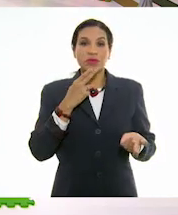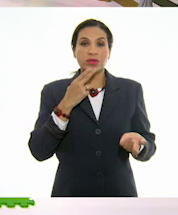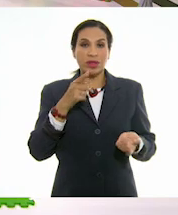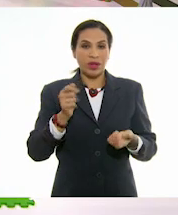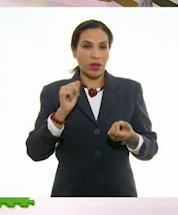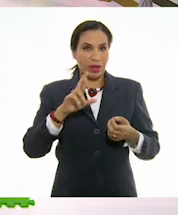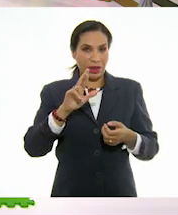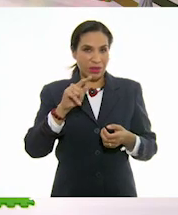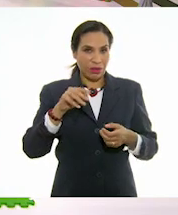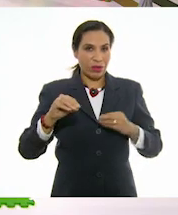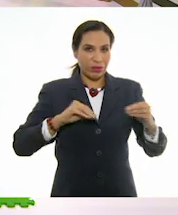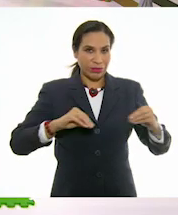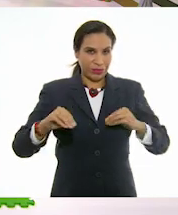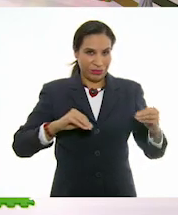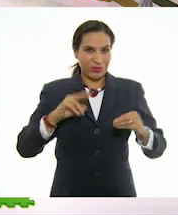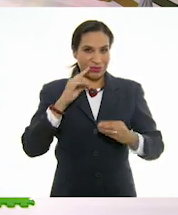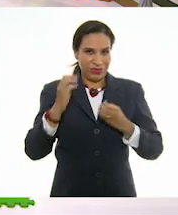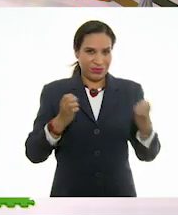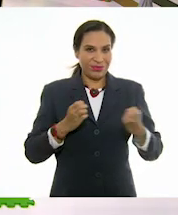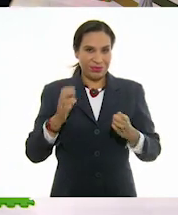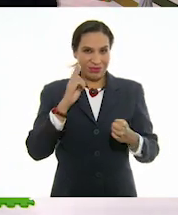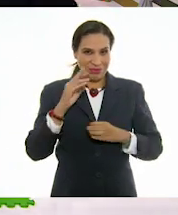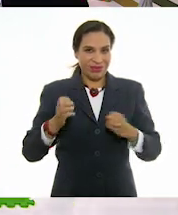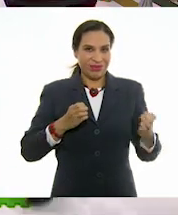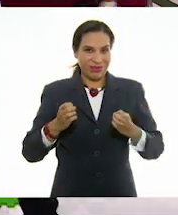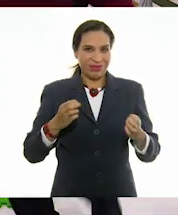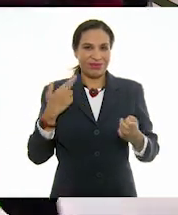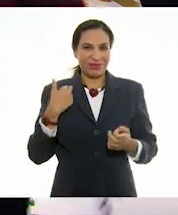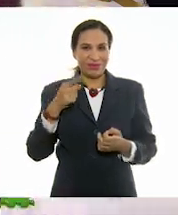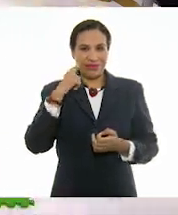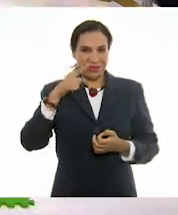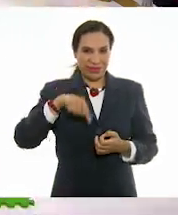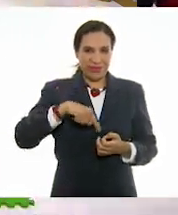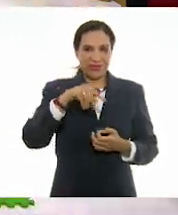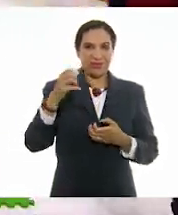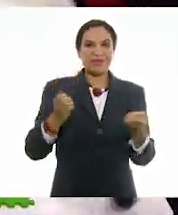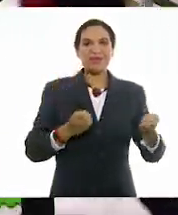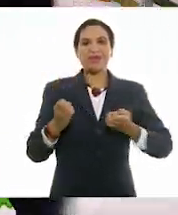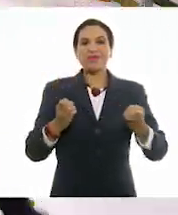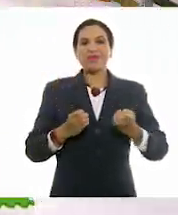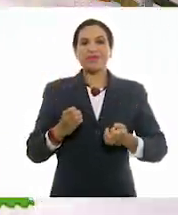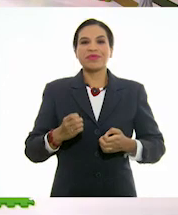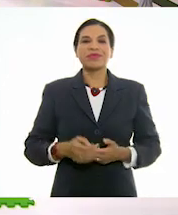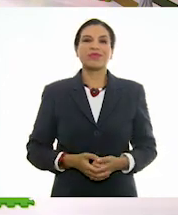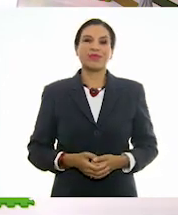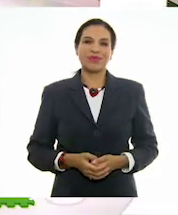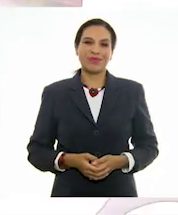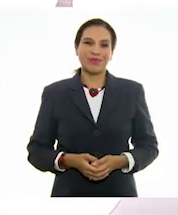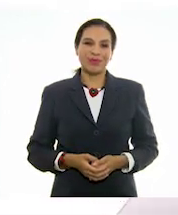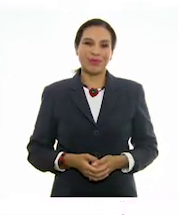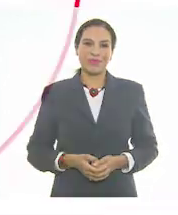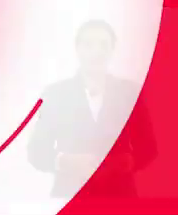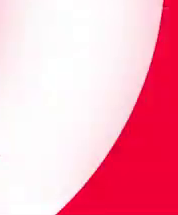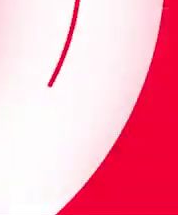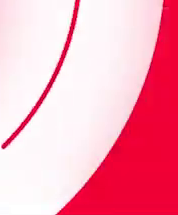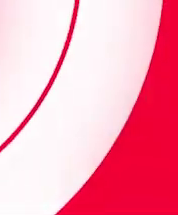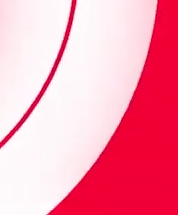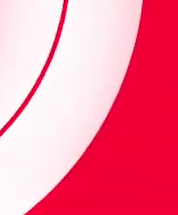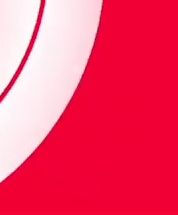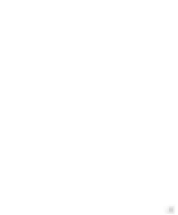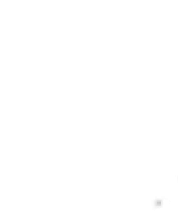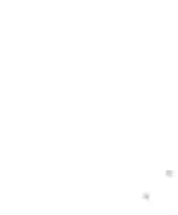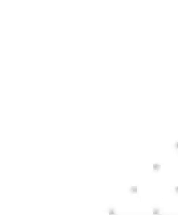principio del ritmo. ¡Movernos! ¡Vámonos! Me voy a alcanzar, maestro César, aunque voy a guardar la sana distancia, pero vas a ver cómo de aquí...